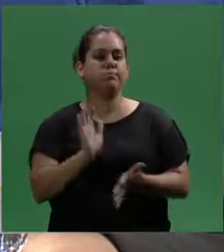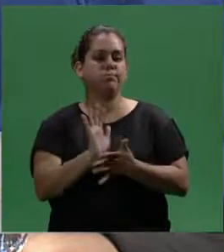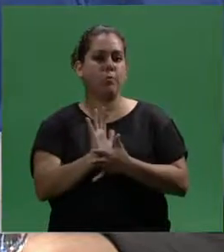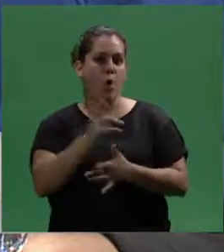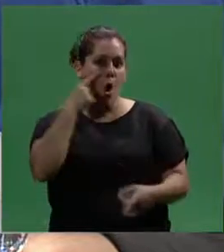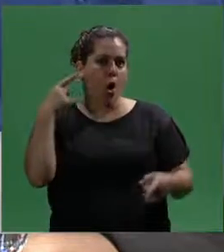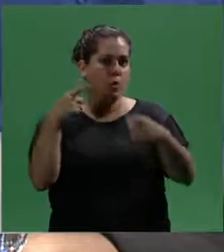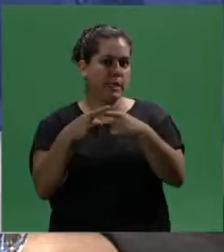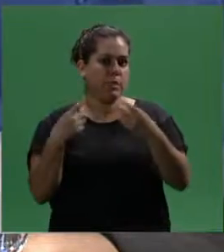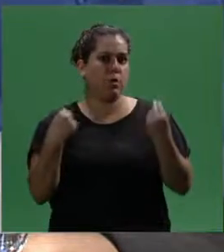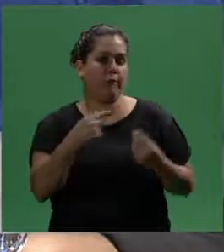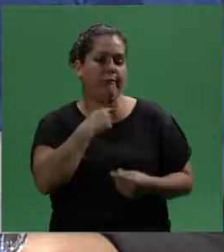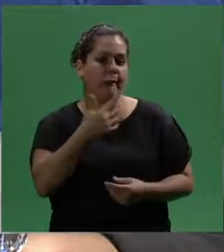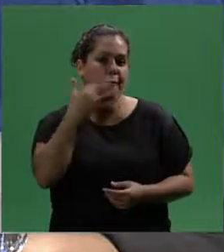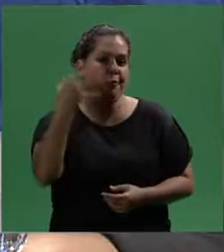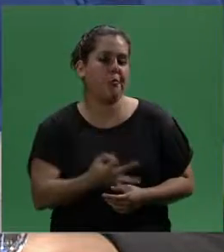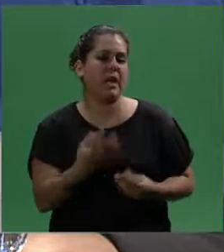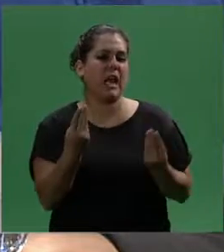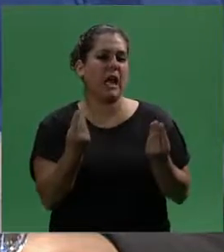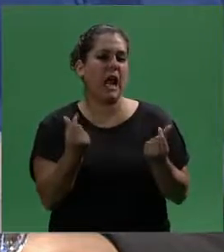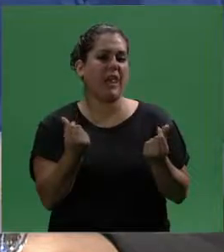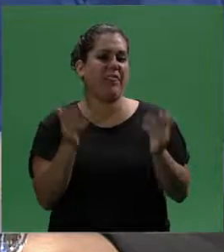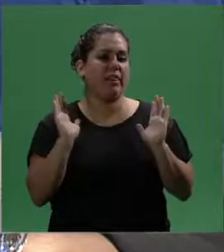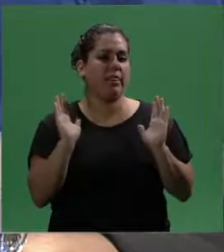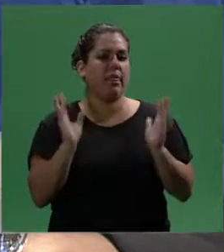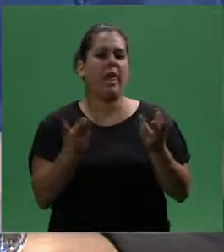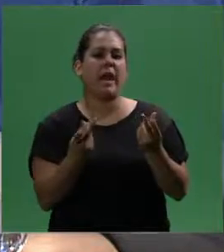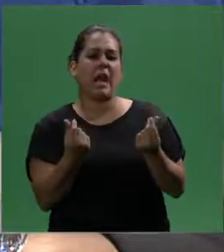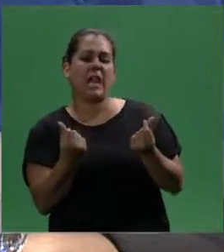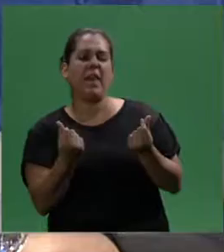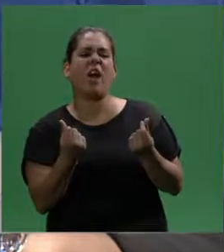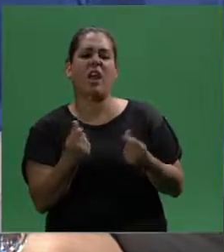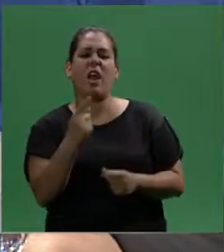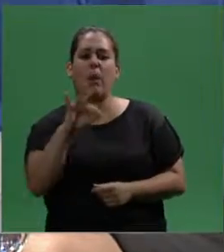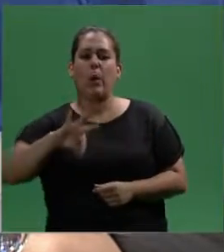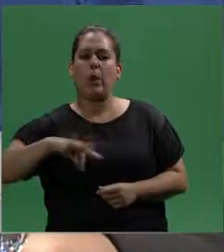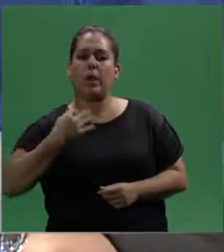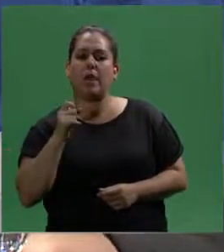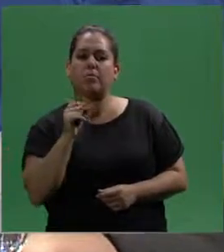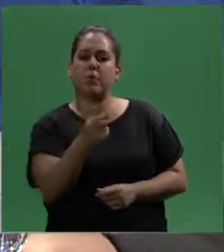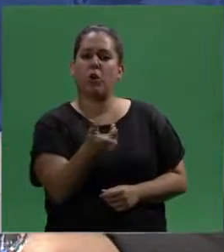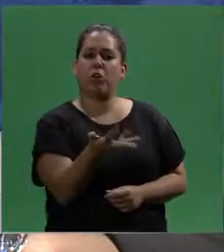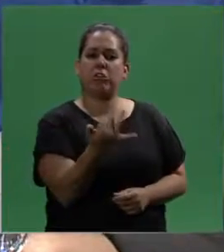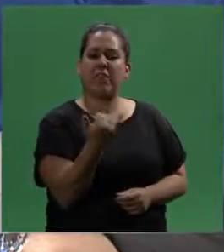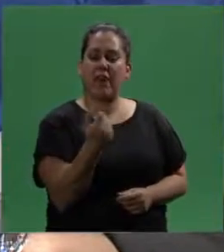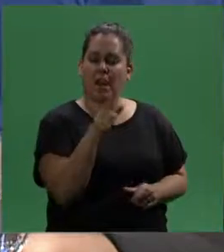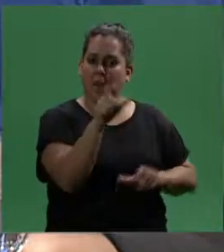es de alguna manera el objetivo que se quiere cumplir es darle calidad a la vida cotidiana, como ha dicho Juliana,